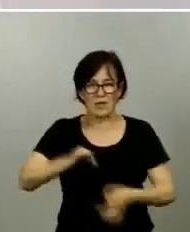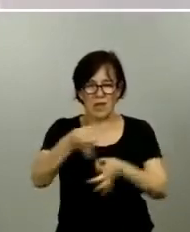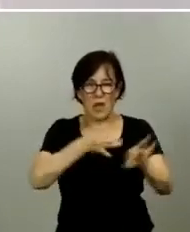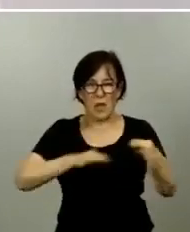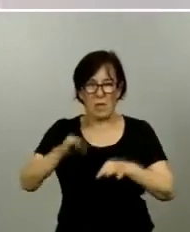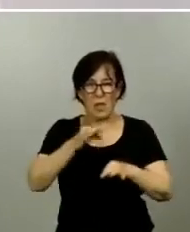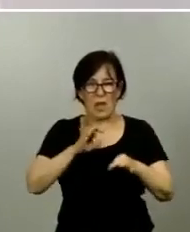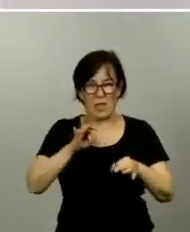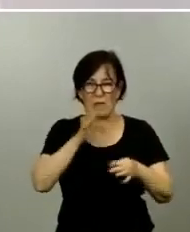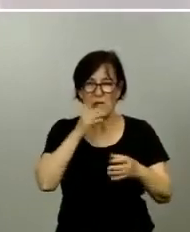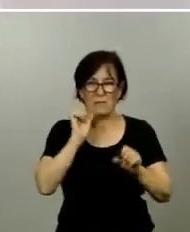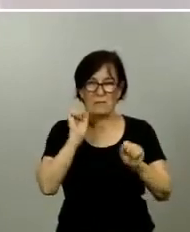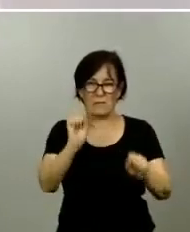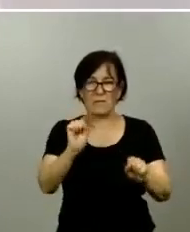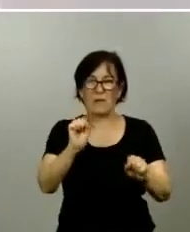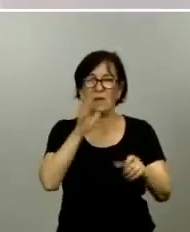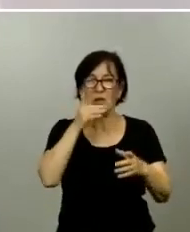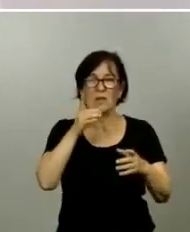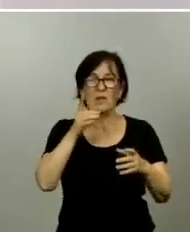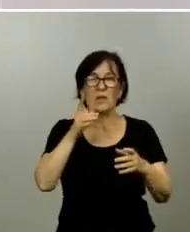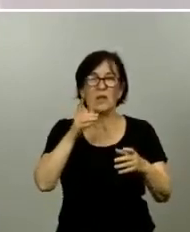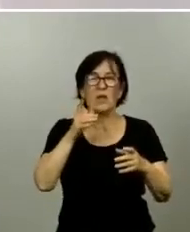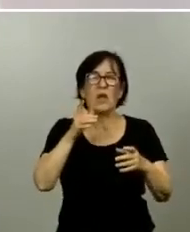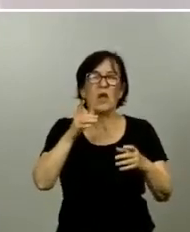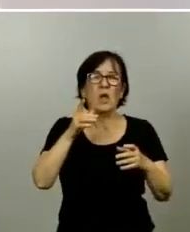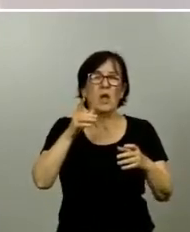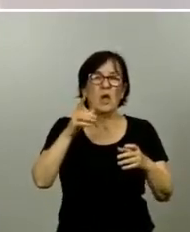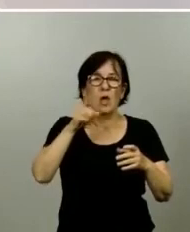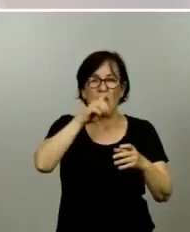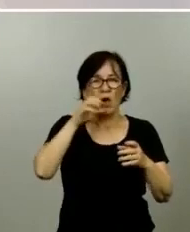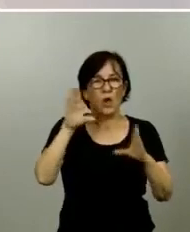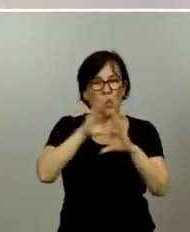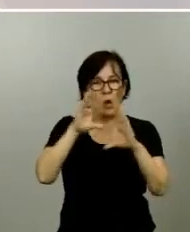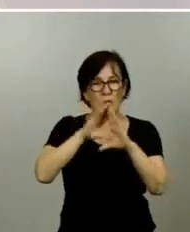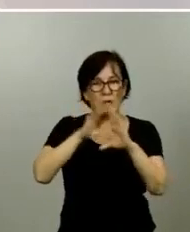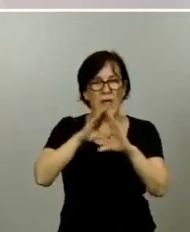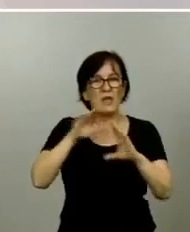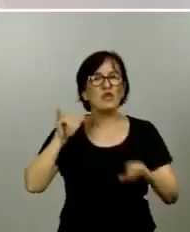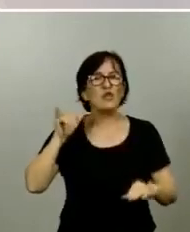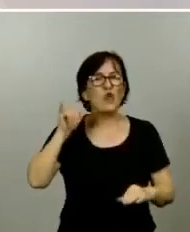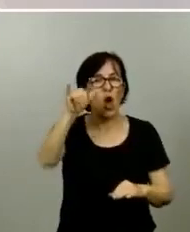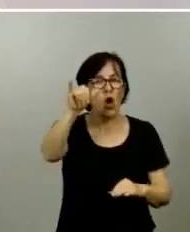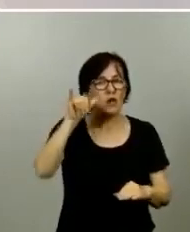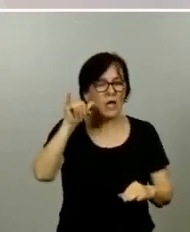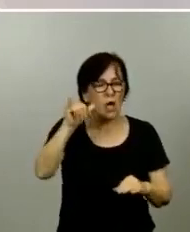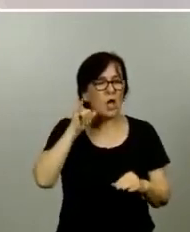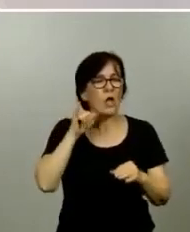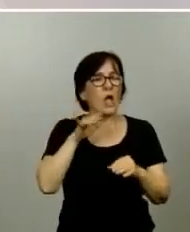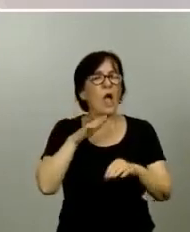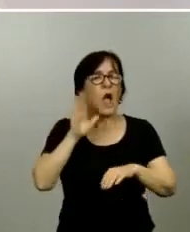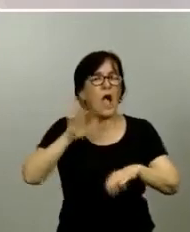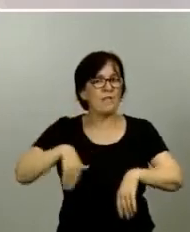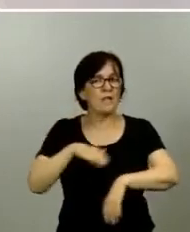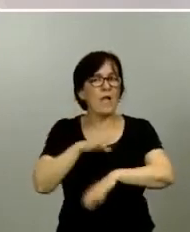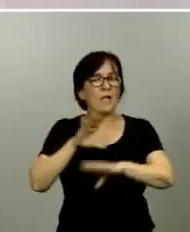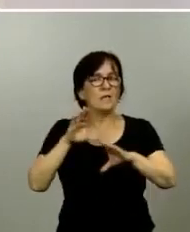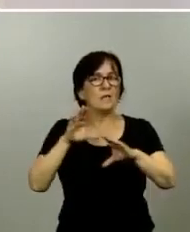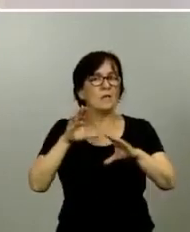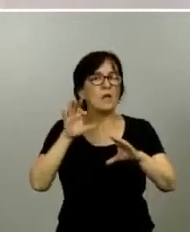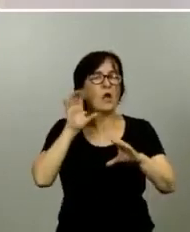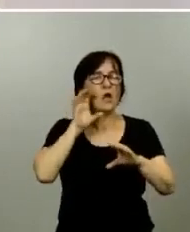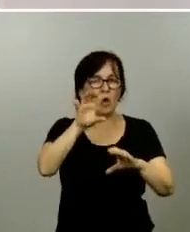en Torrejón de Ardodi que al parecer el gobierno regional finalmente ha autorizado gracias